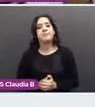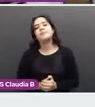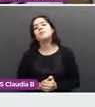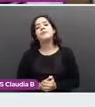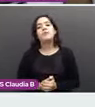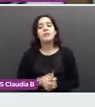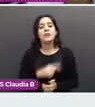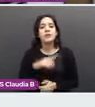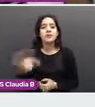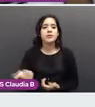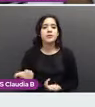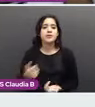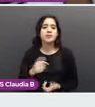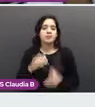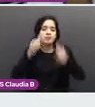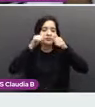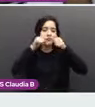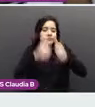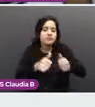Tratamiento. ¿A qué sigue?